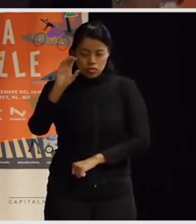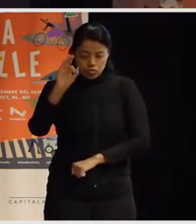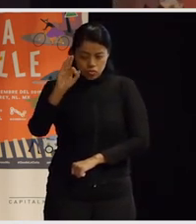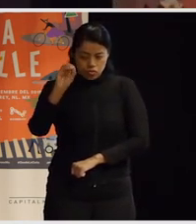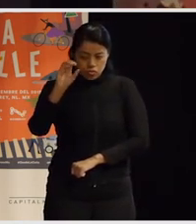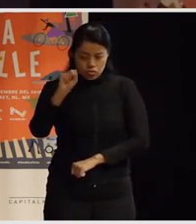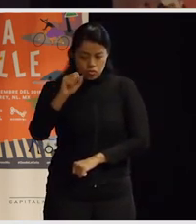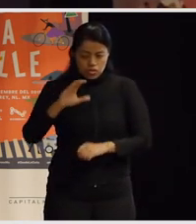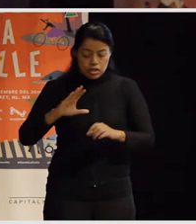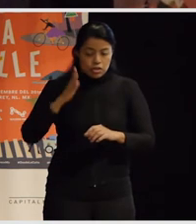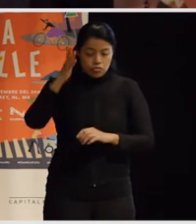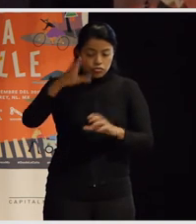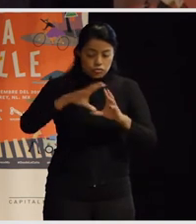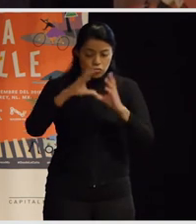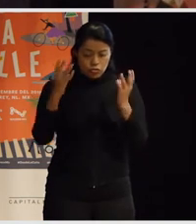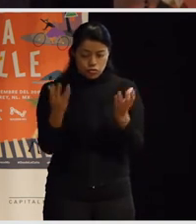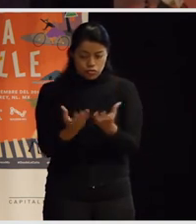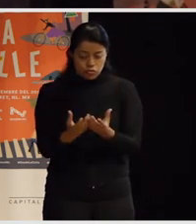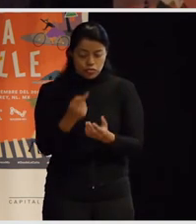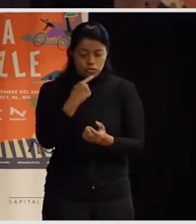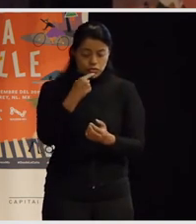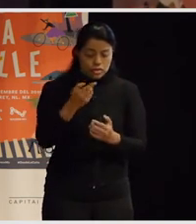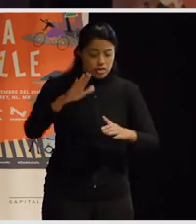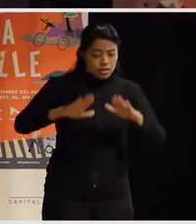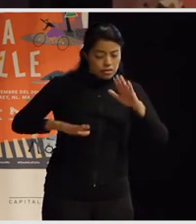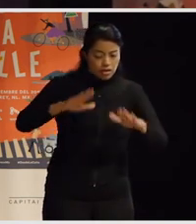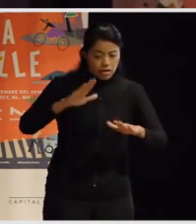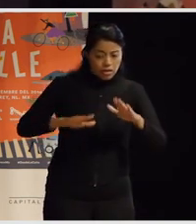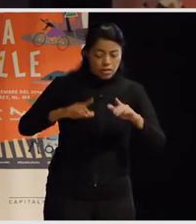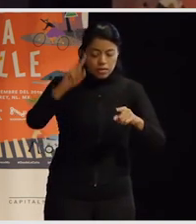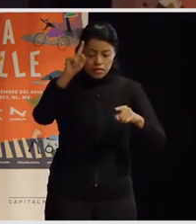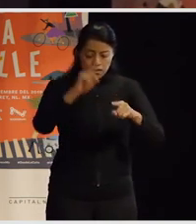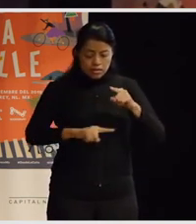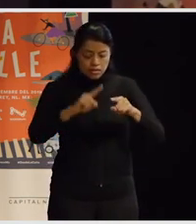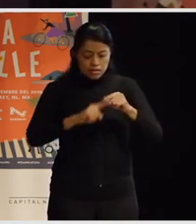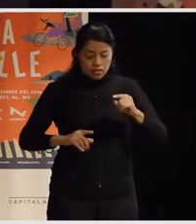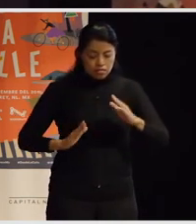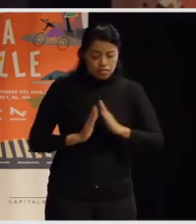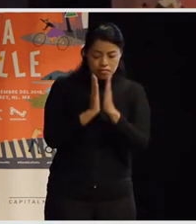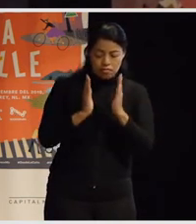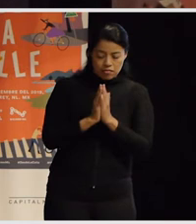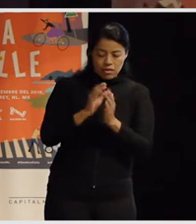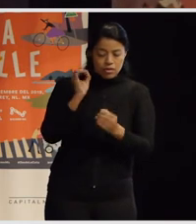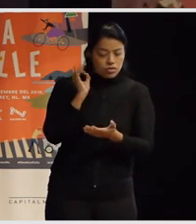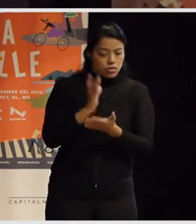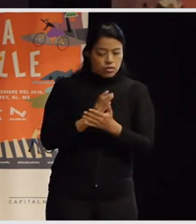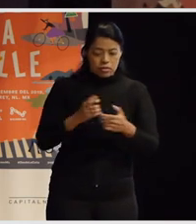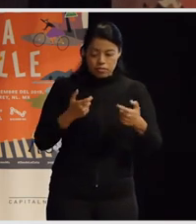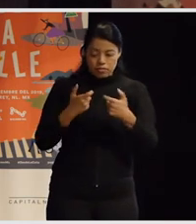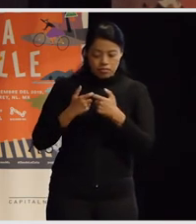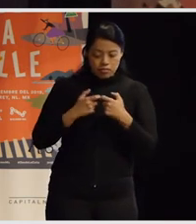de que quitemos esta idea de la competencia para la colaboración la cooperación yo